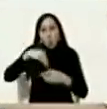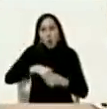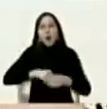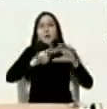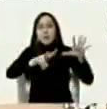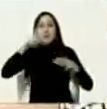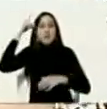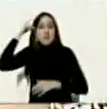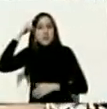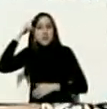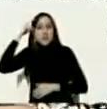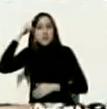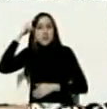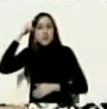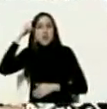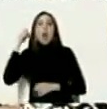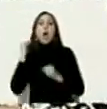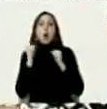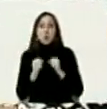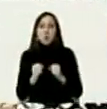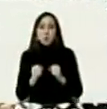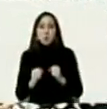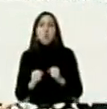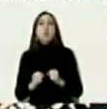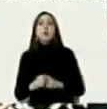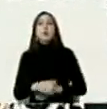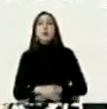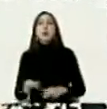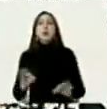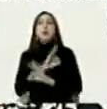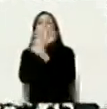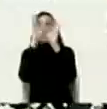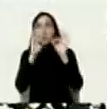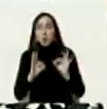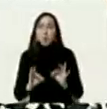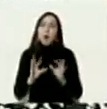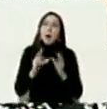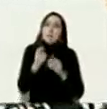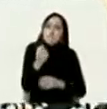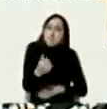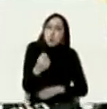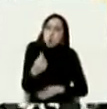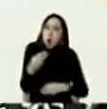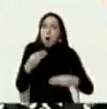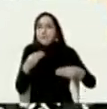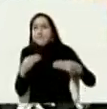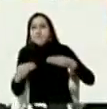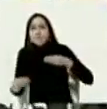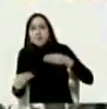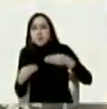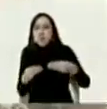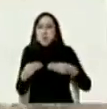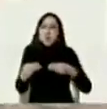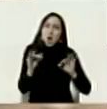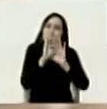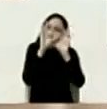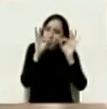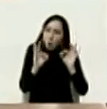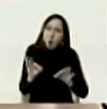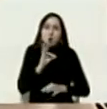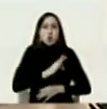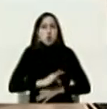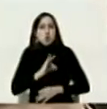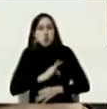radical flexibilizada ahora objetivamente el país ha entrado en una dinámica social